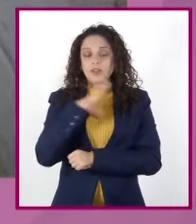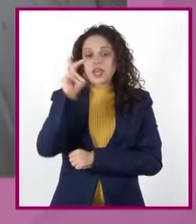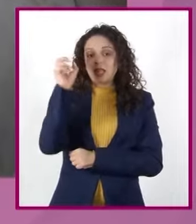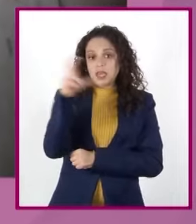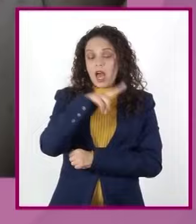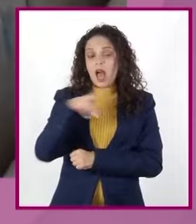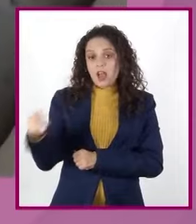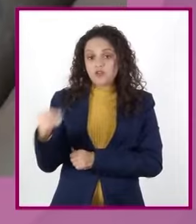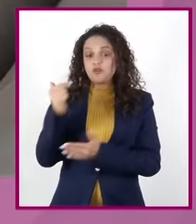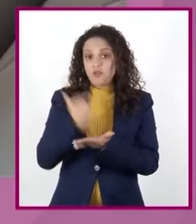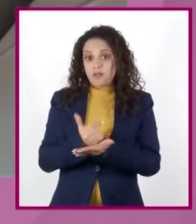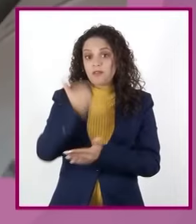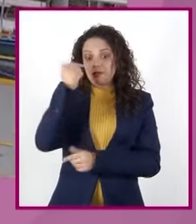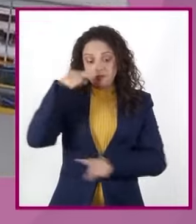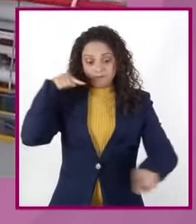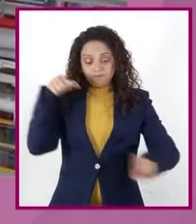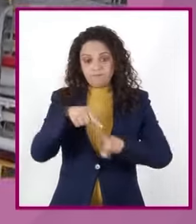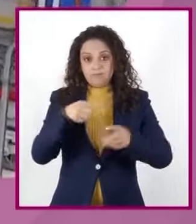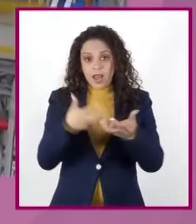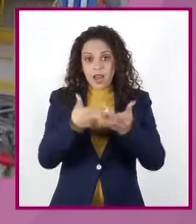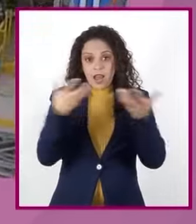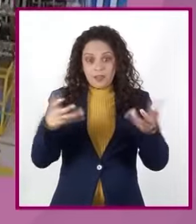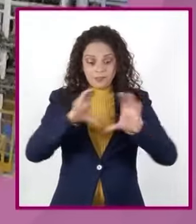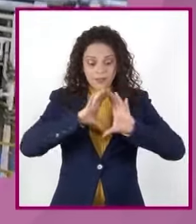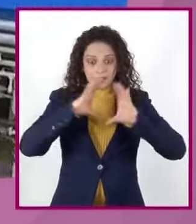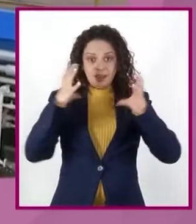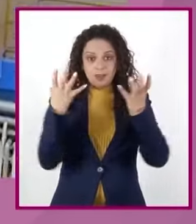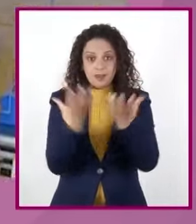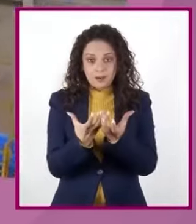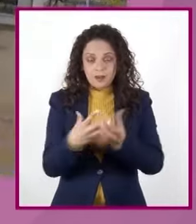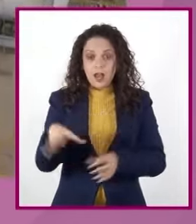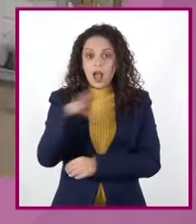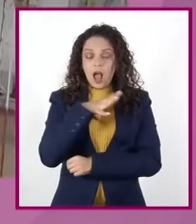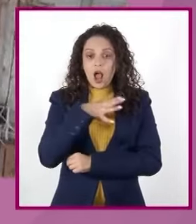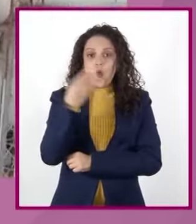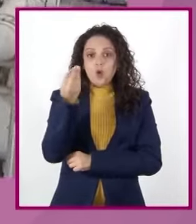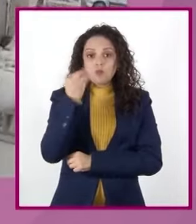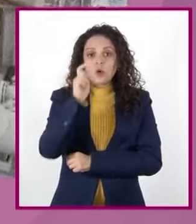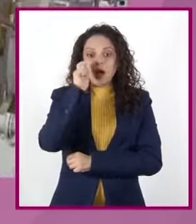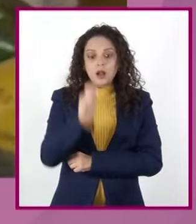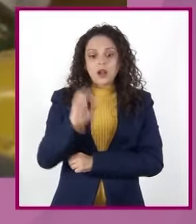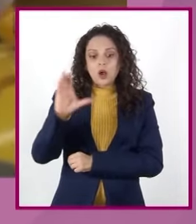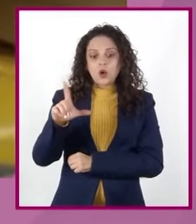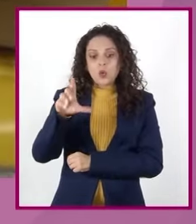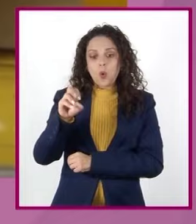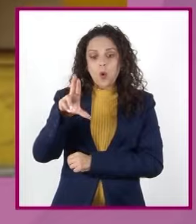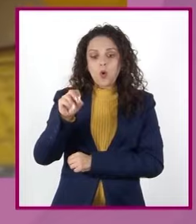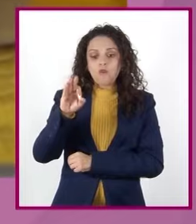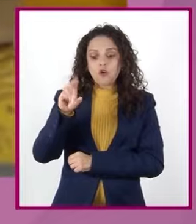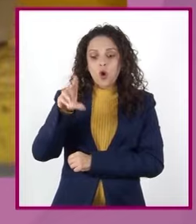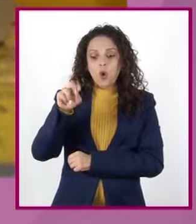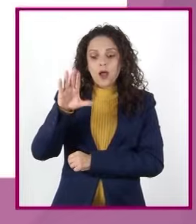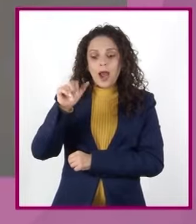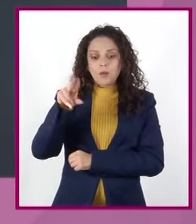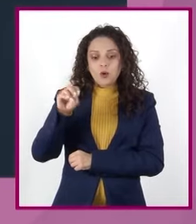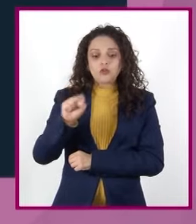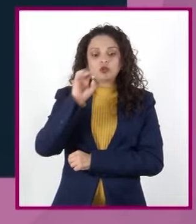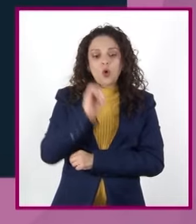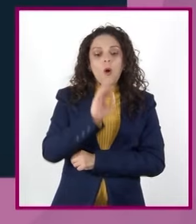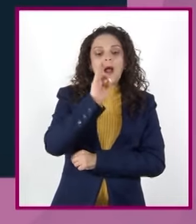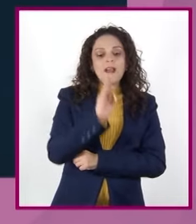significativo al planeta La emisión de grandes cantidades de cloroflorocarbonos La o CFC